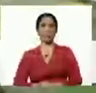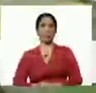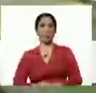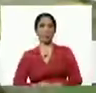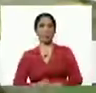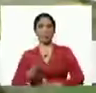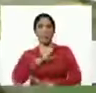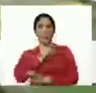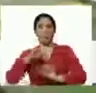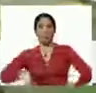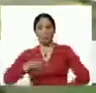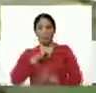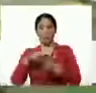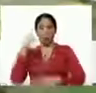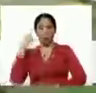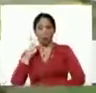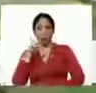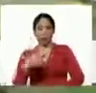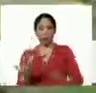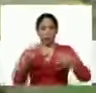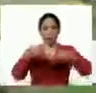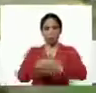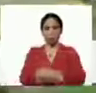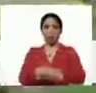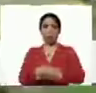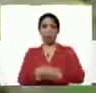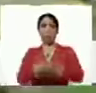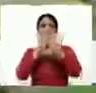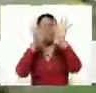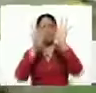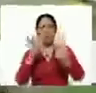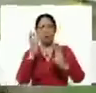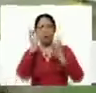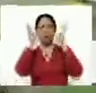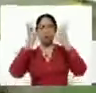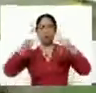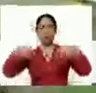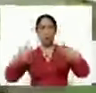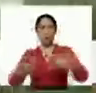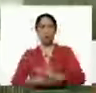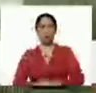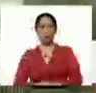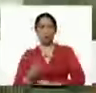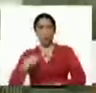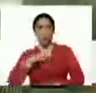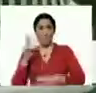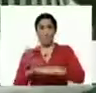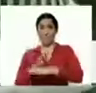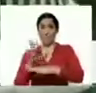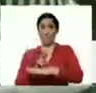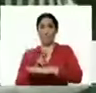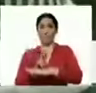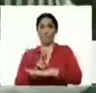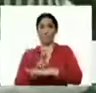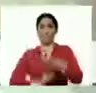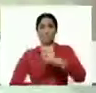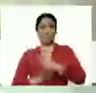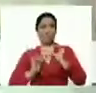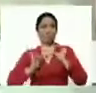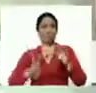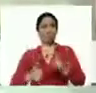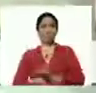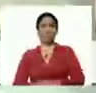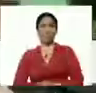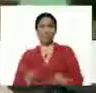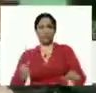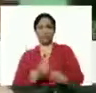las fuerzas armadas, a través del Autisec, un mecanismo innovador, señor presidente, que hemos venido utilizando. Vamos a arrancar a